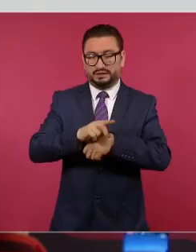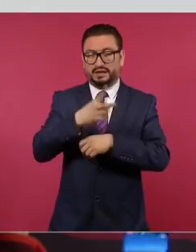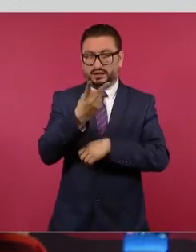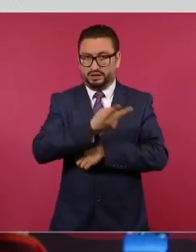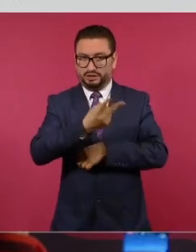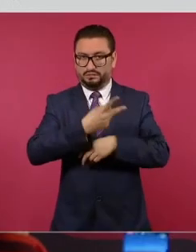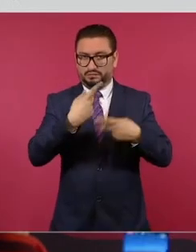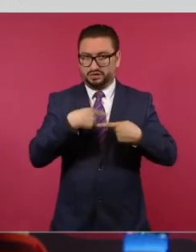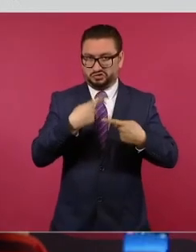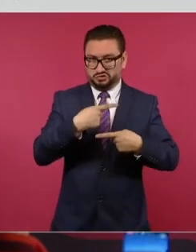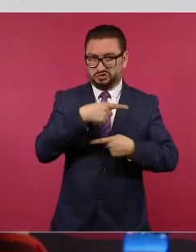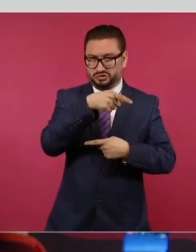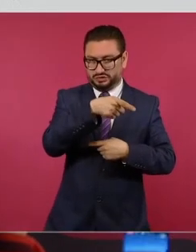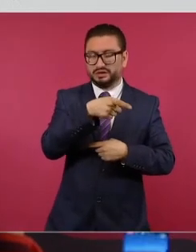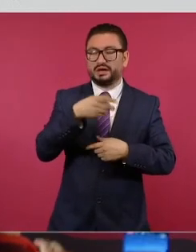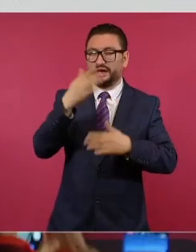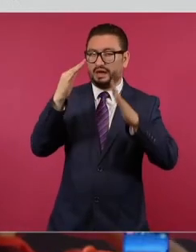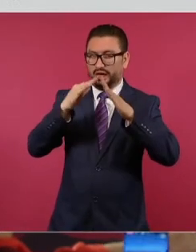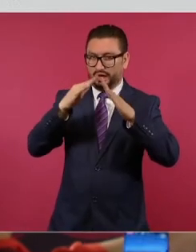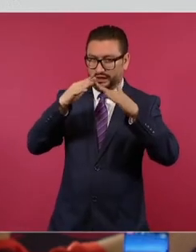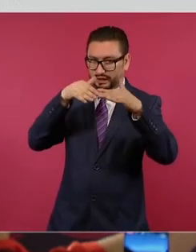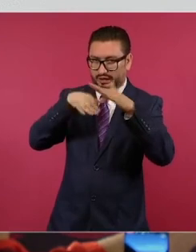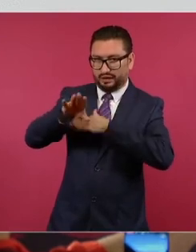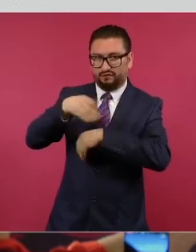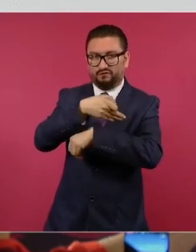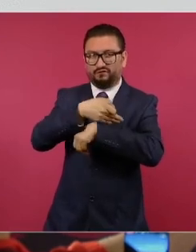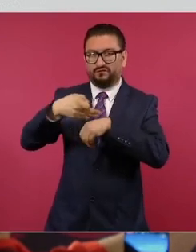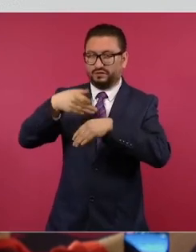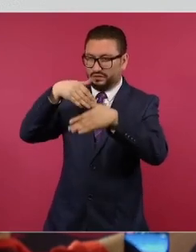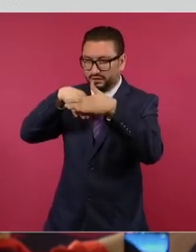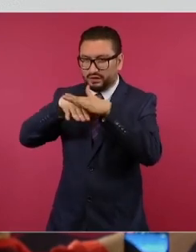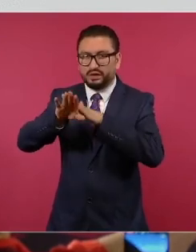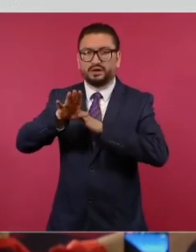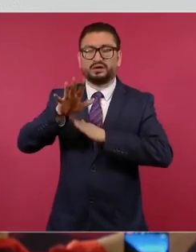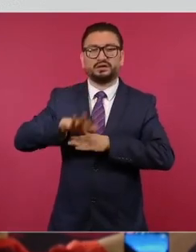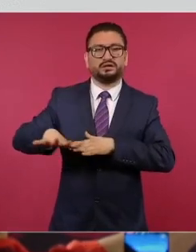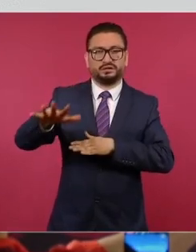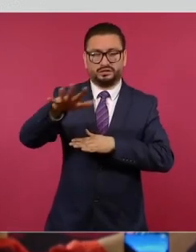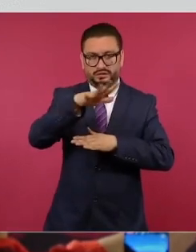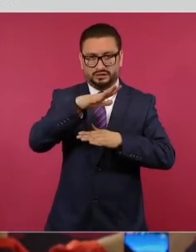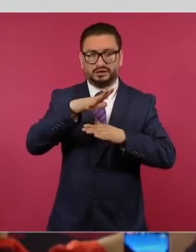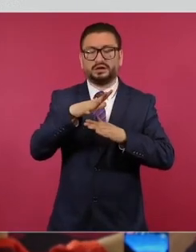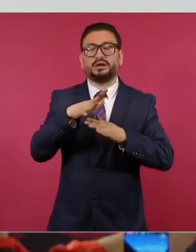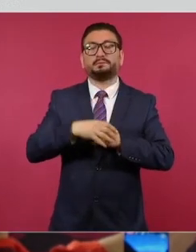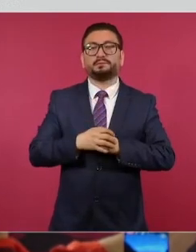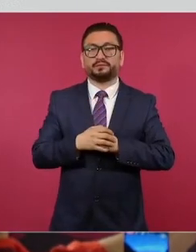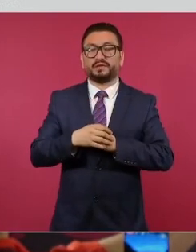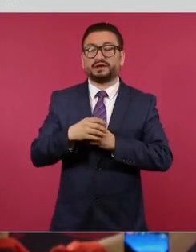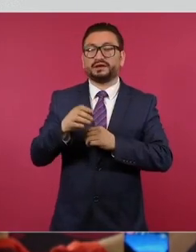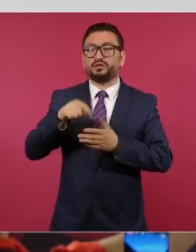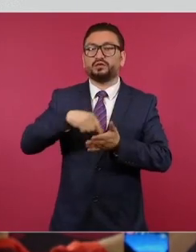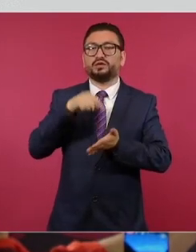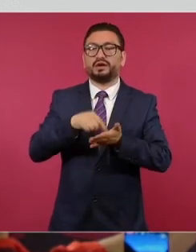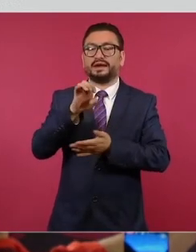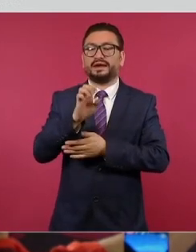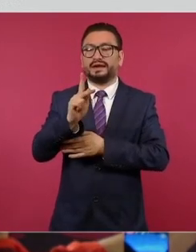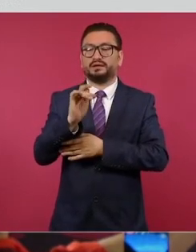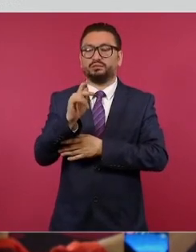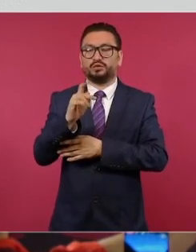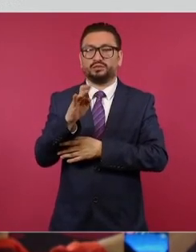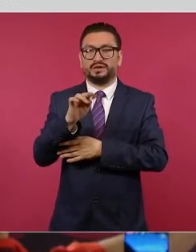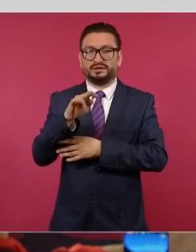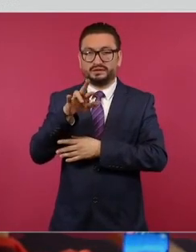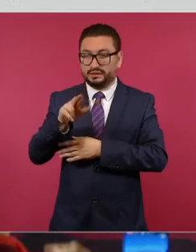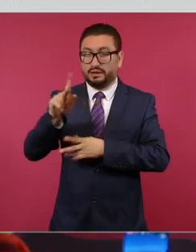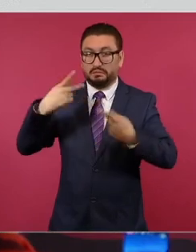sentenciados ingresaron al domicilio de las víctimas en el fraccionamiento del Porvenir, donde agredieron físicamente a las